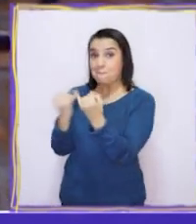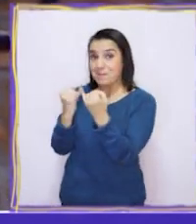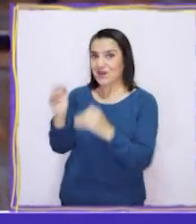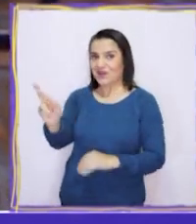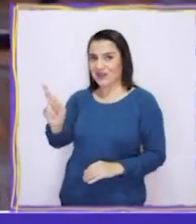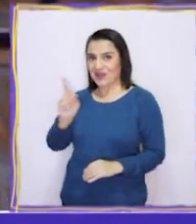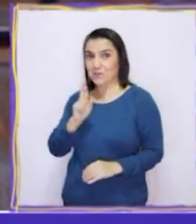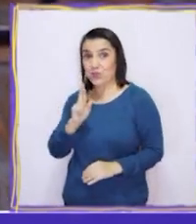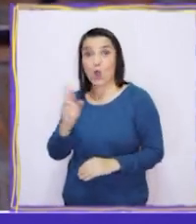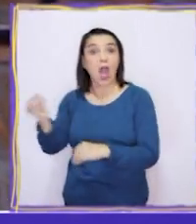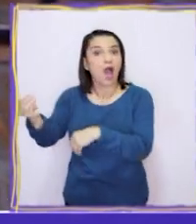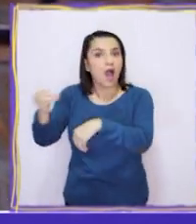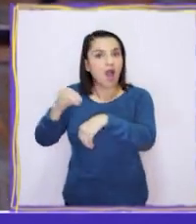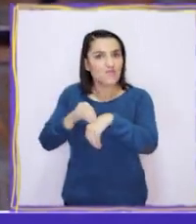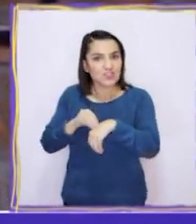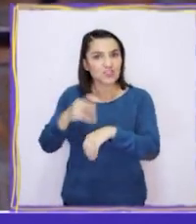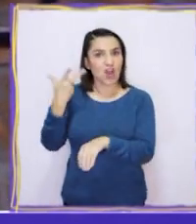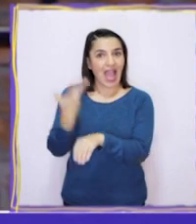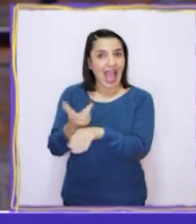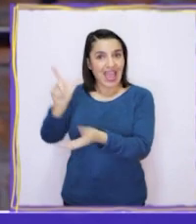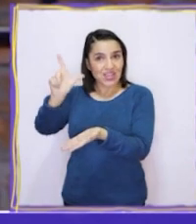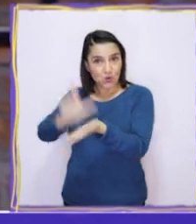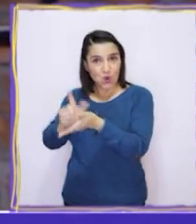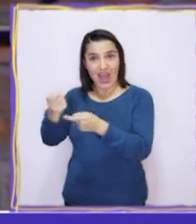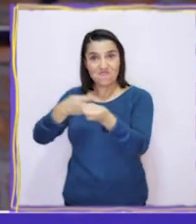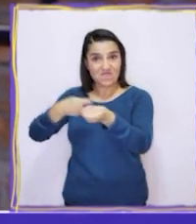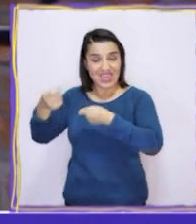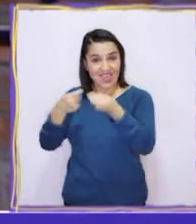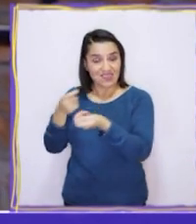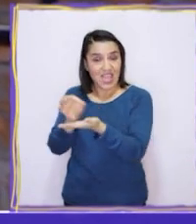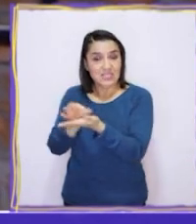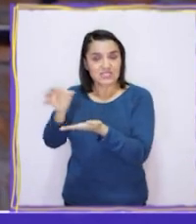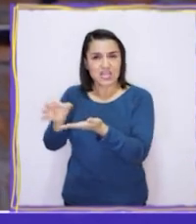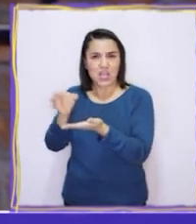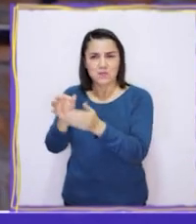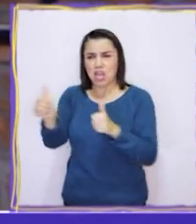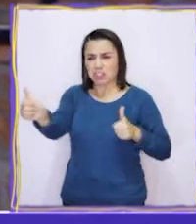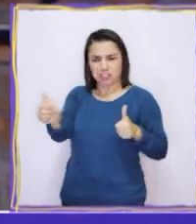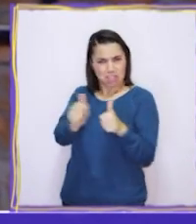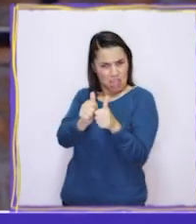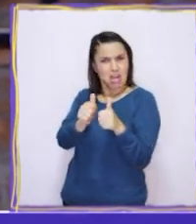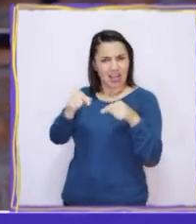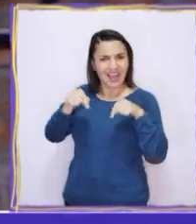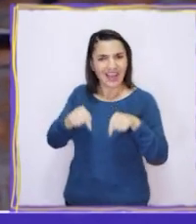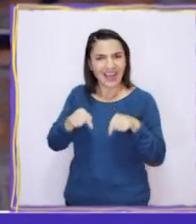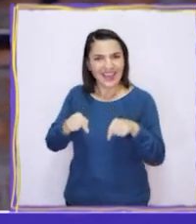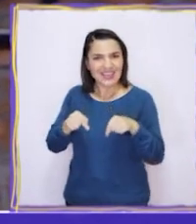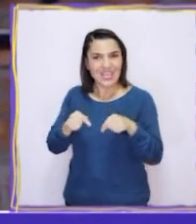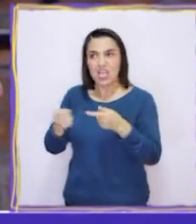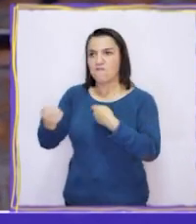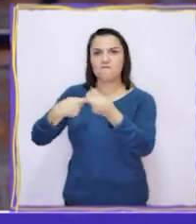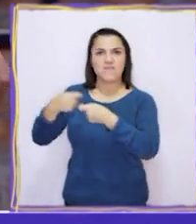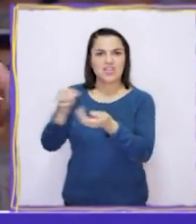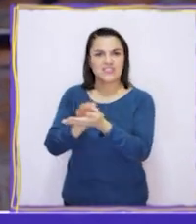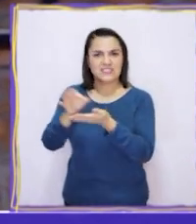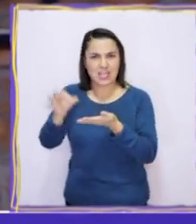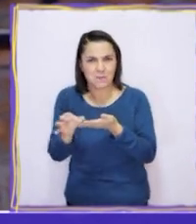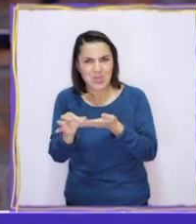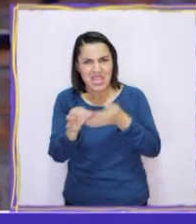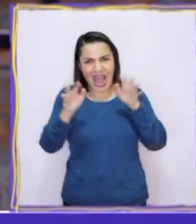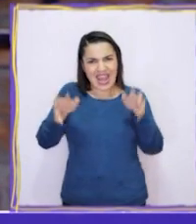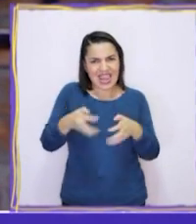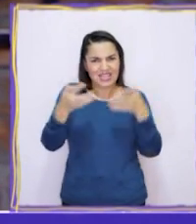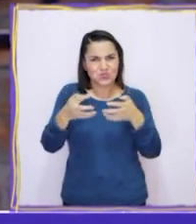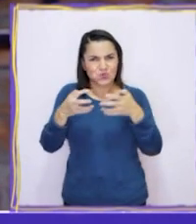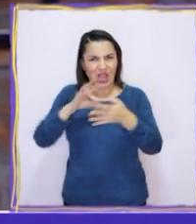Mi amigo me respondió y me contó que hay un lugar en el que venden semillas muy cerquita de acá. Venden semillas de